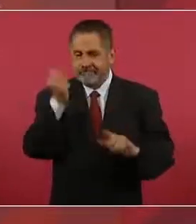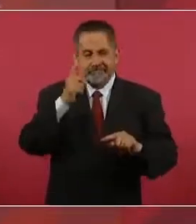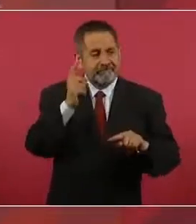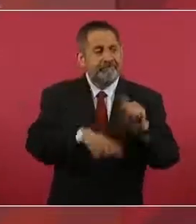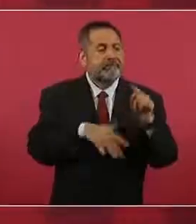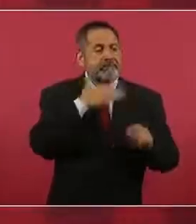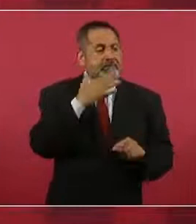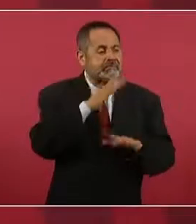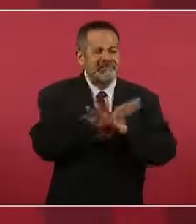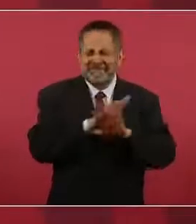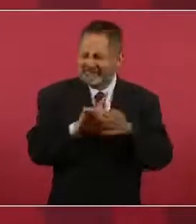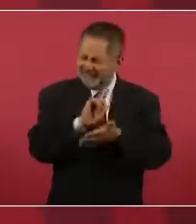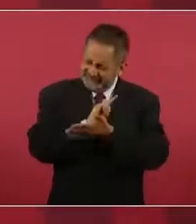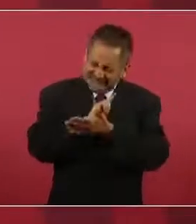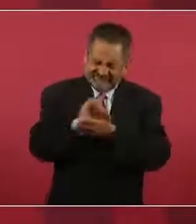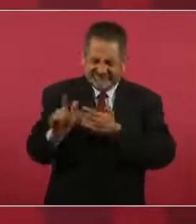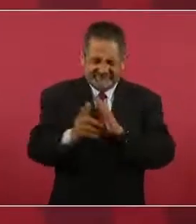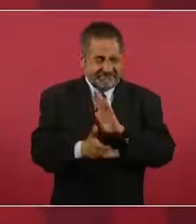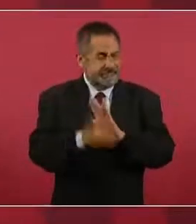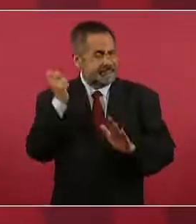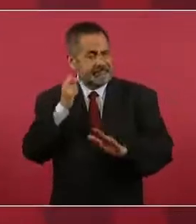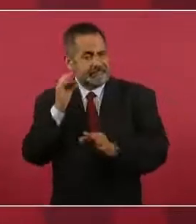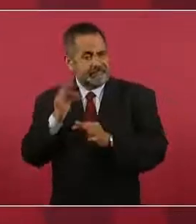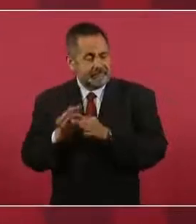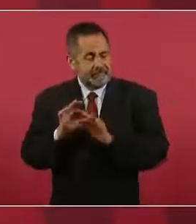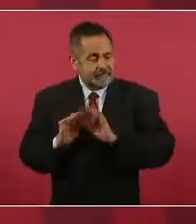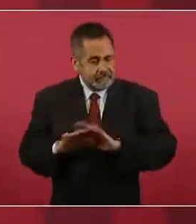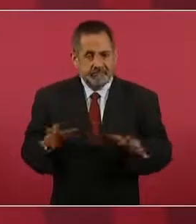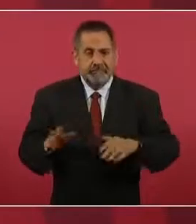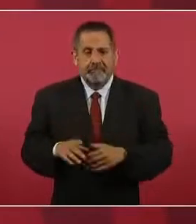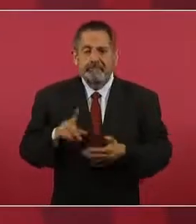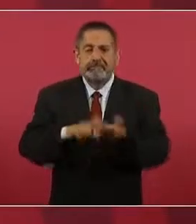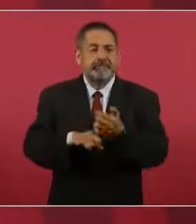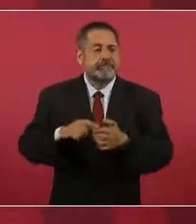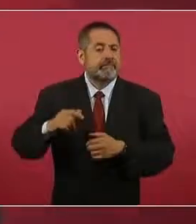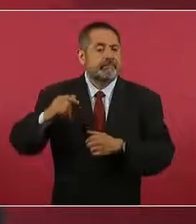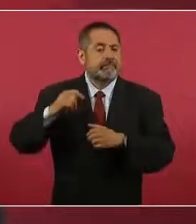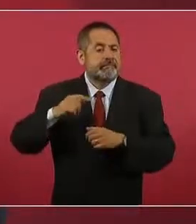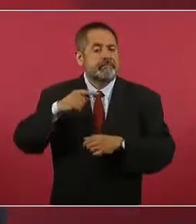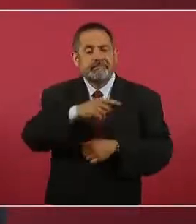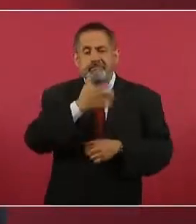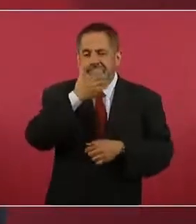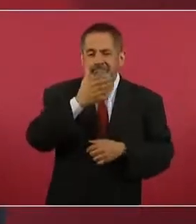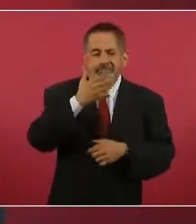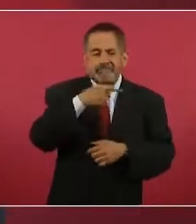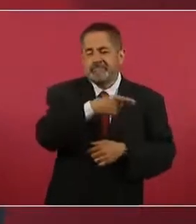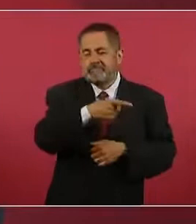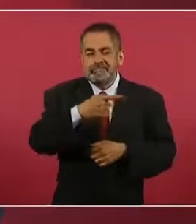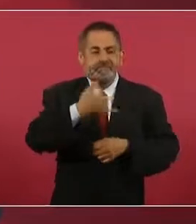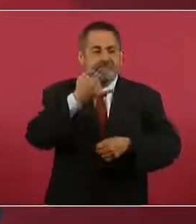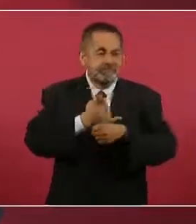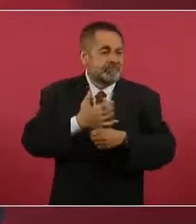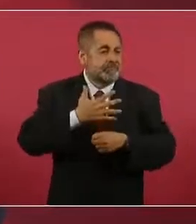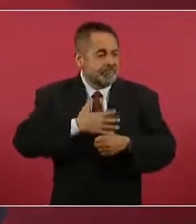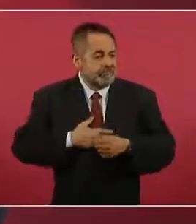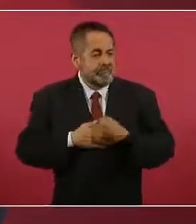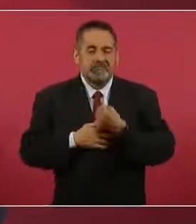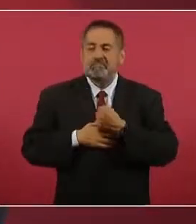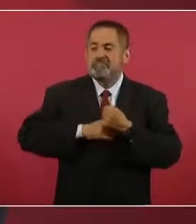el régimen de corrupción, de injusticias y de privilegios y es lo que estamos